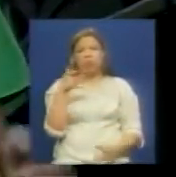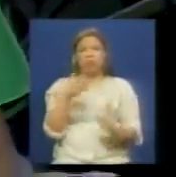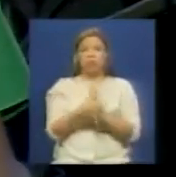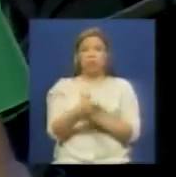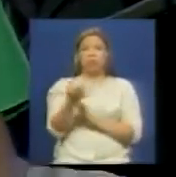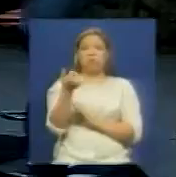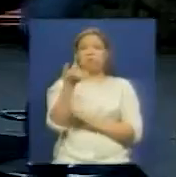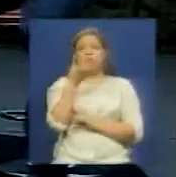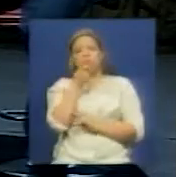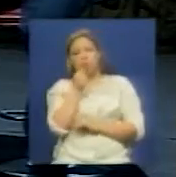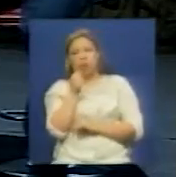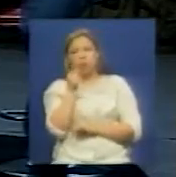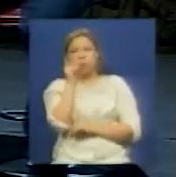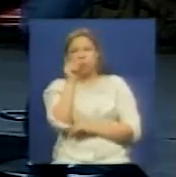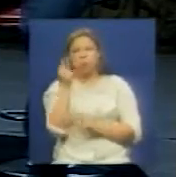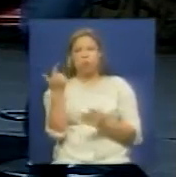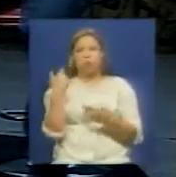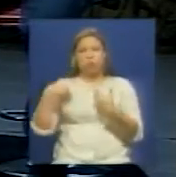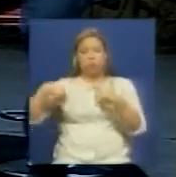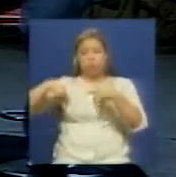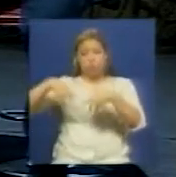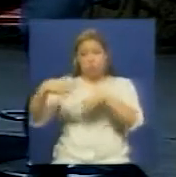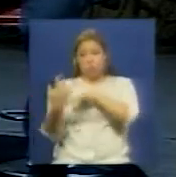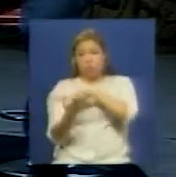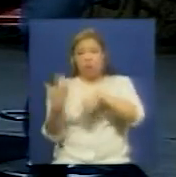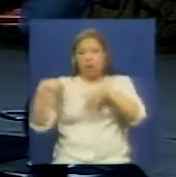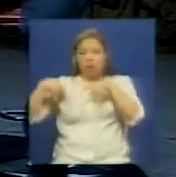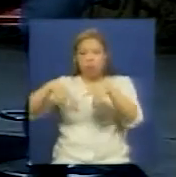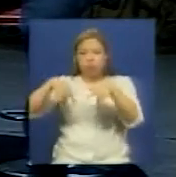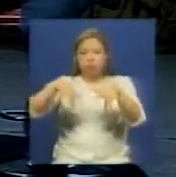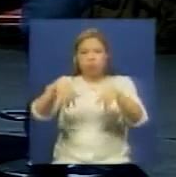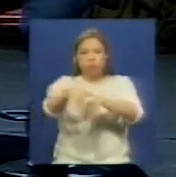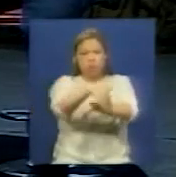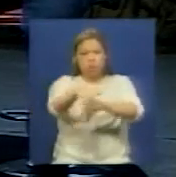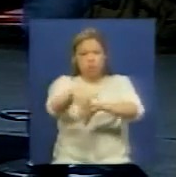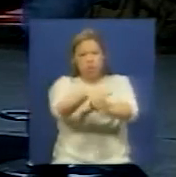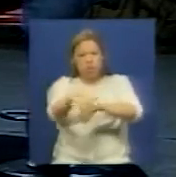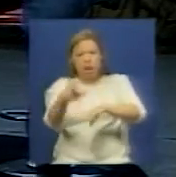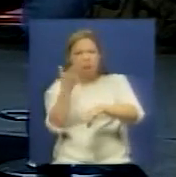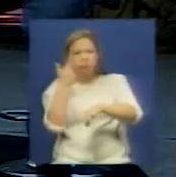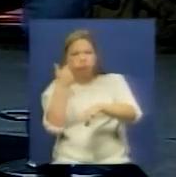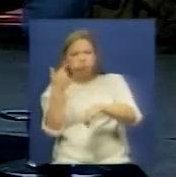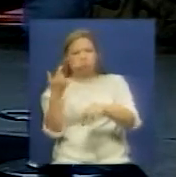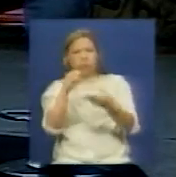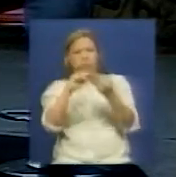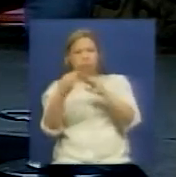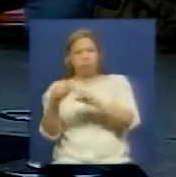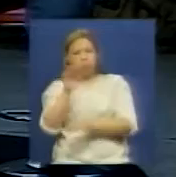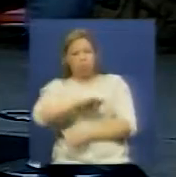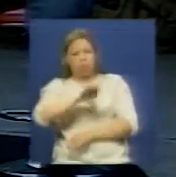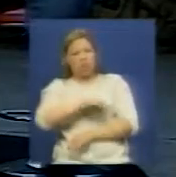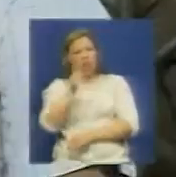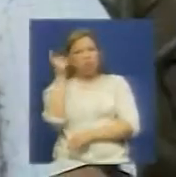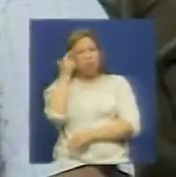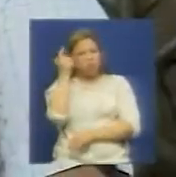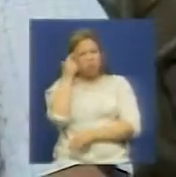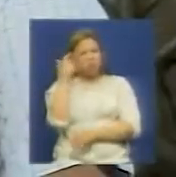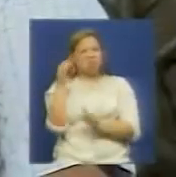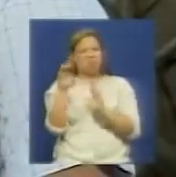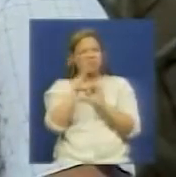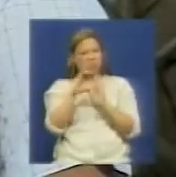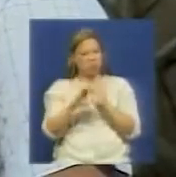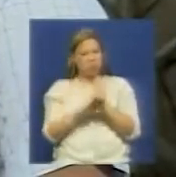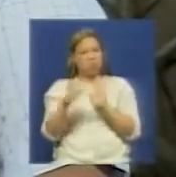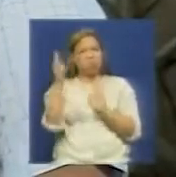Carmelo los movimientos sociales el pueblo maneja ha hecho suya la constitución por supuesto hermano